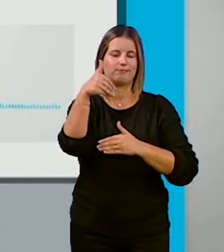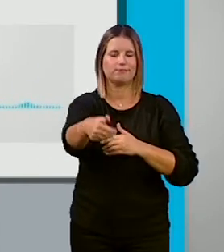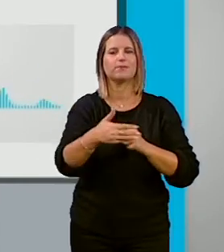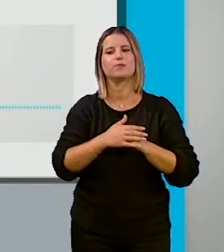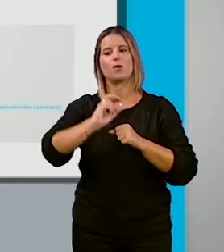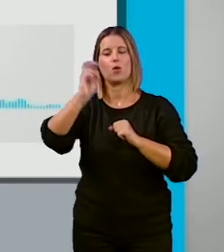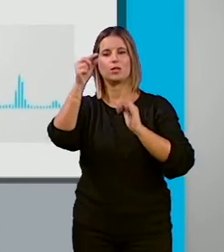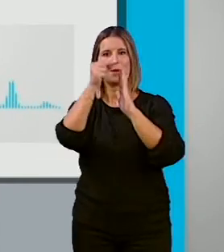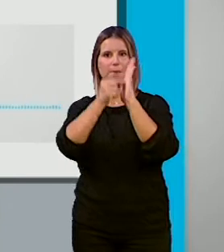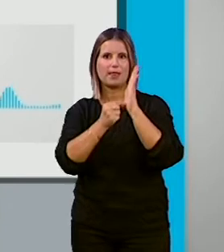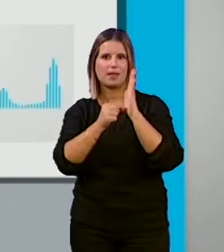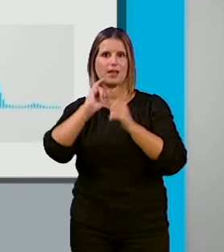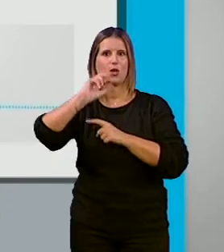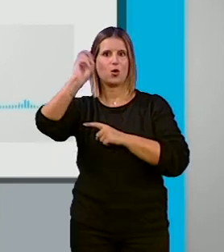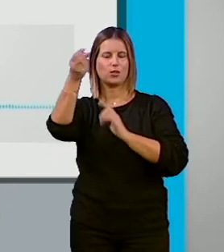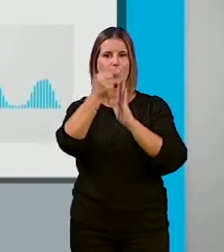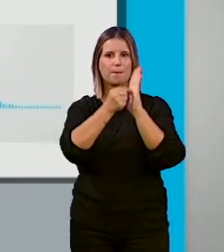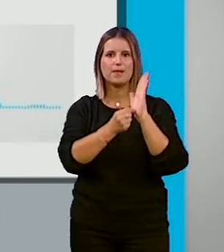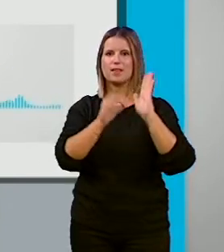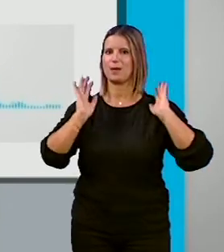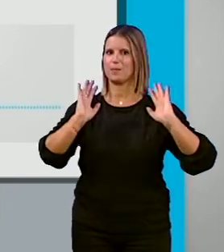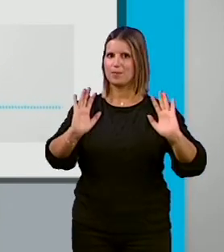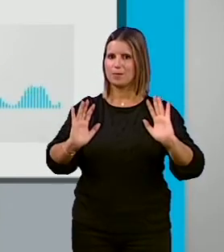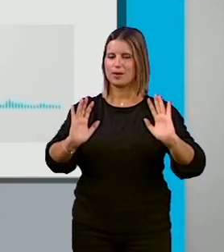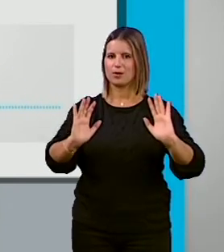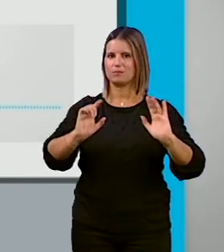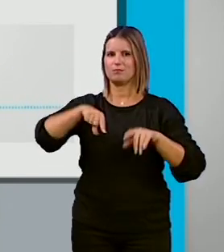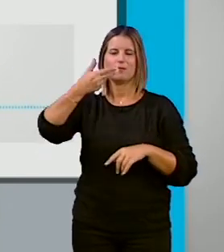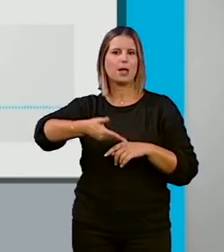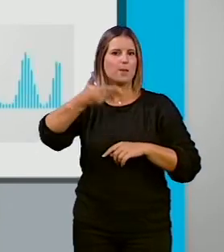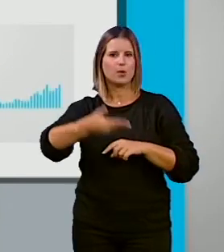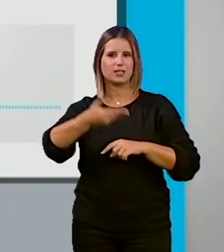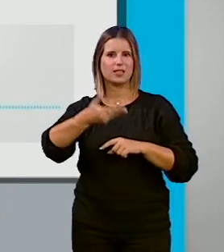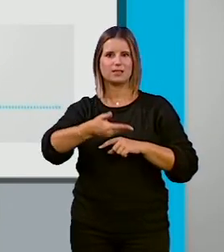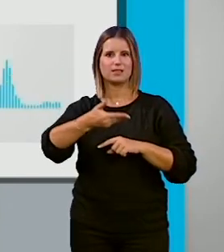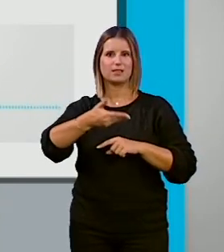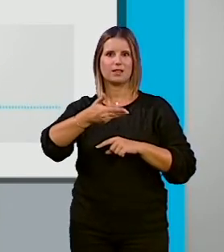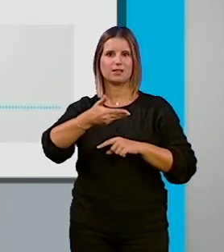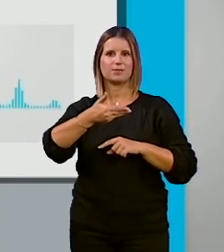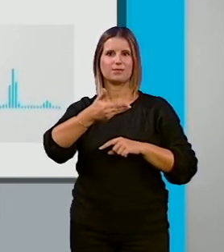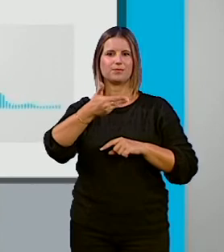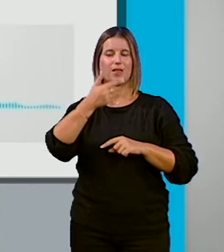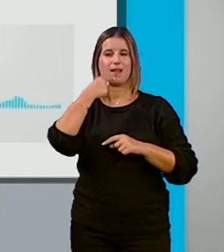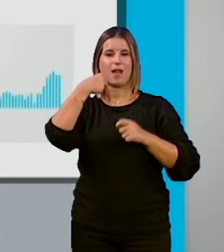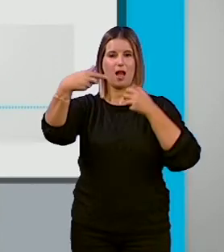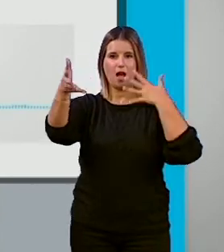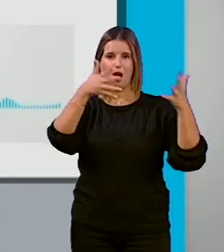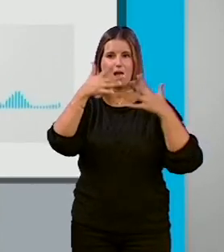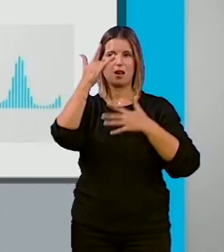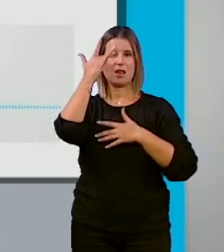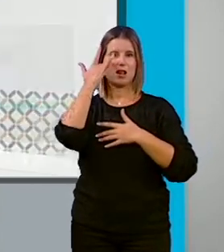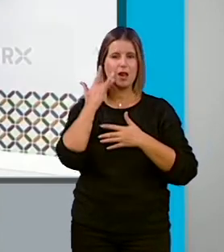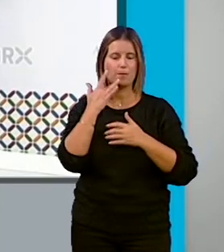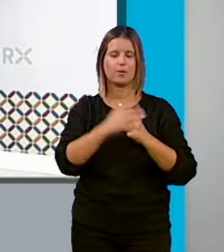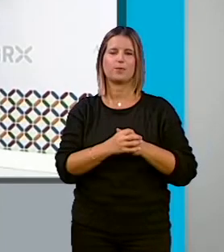otras medidas, tenemos muchas otras, pero son importantes las que hay de purificación del aire y peatón.